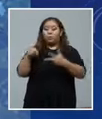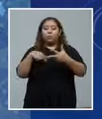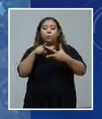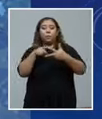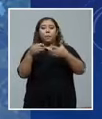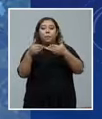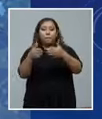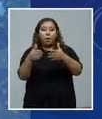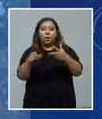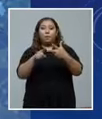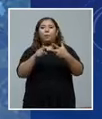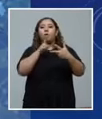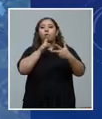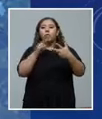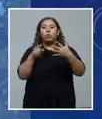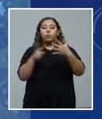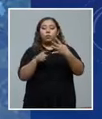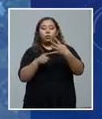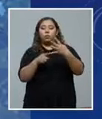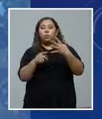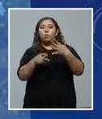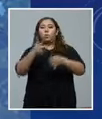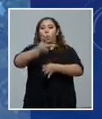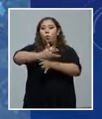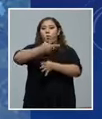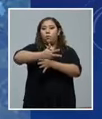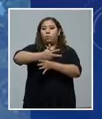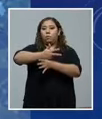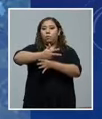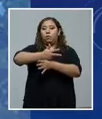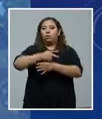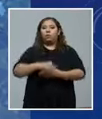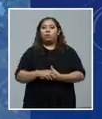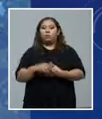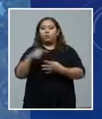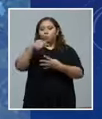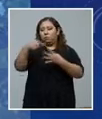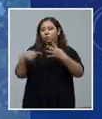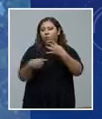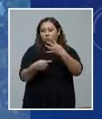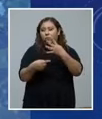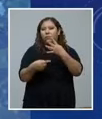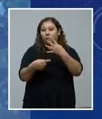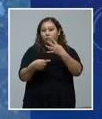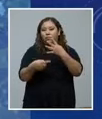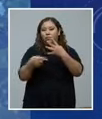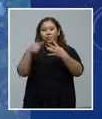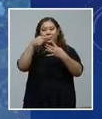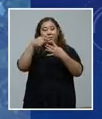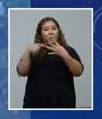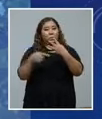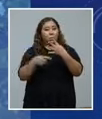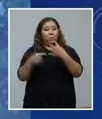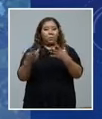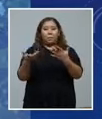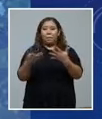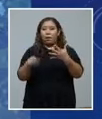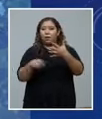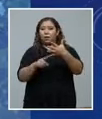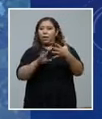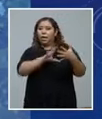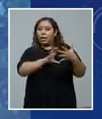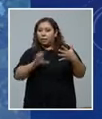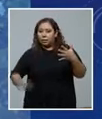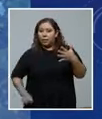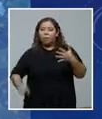Honduras, Guatemala y, bueno, pues son los países más afectados. Luego está El Salvador, Costa Rica,